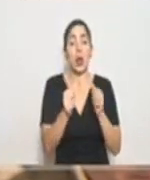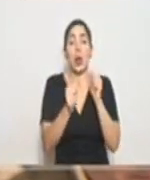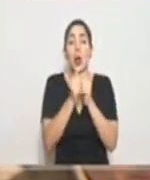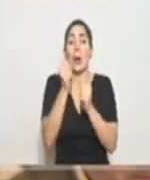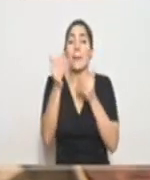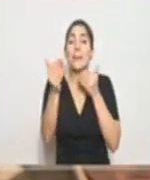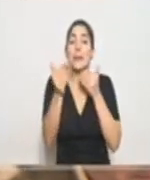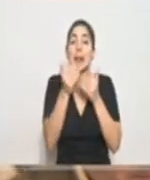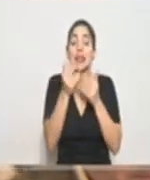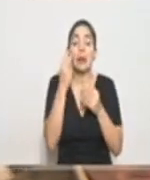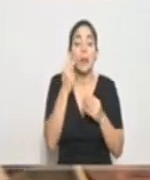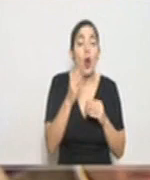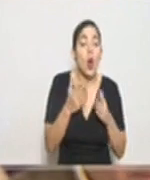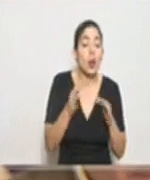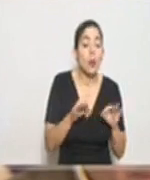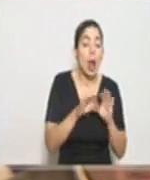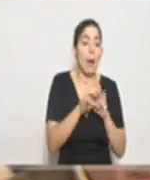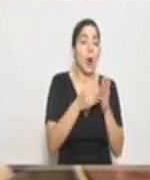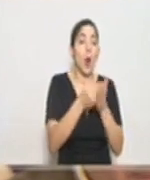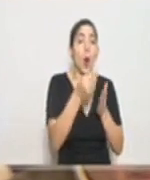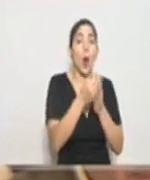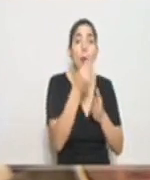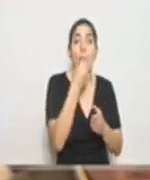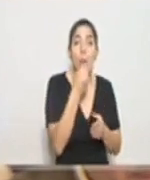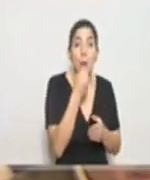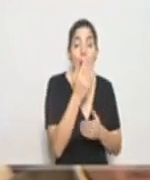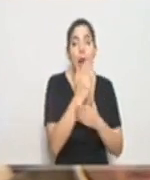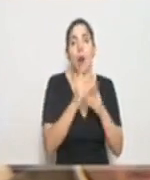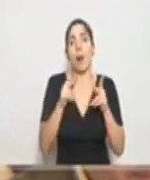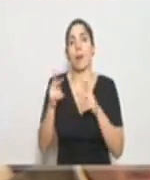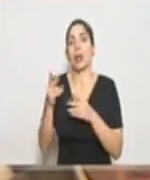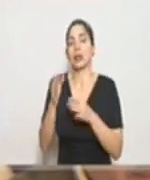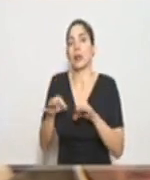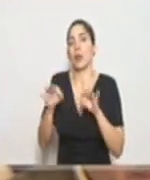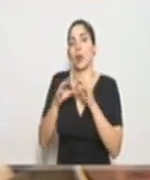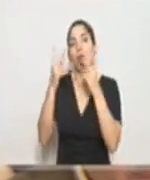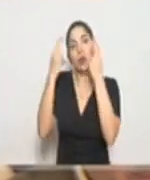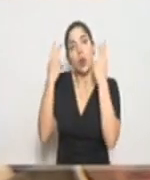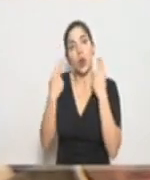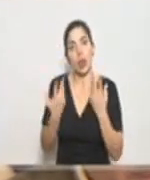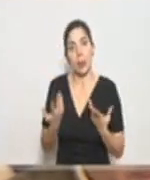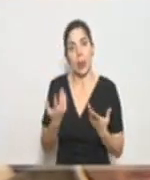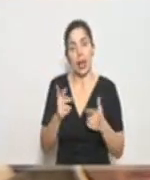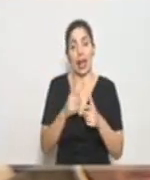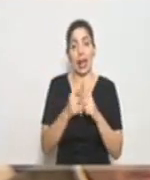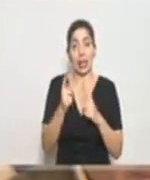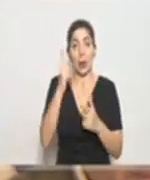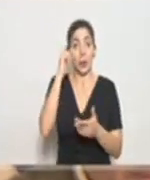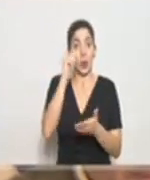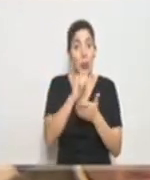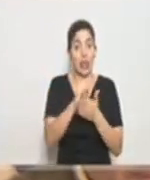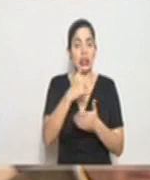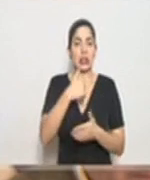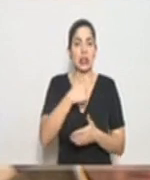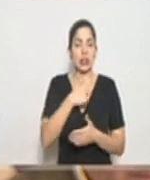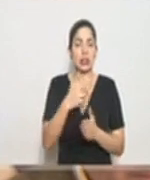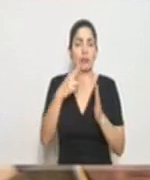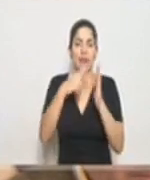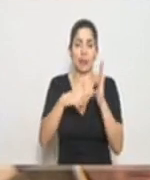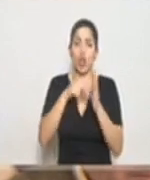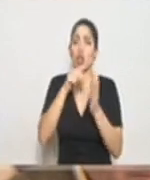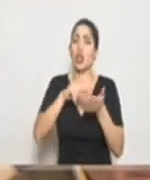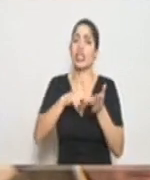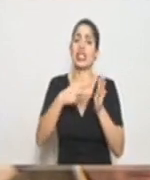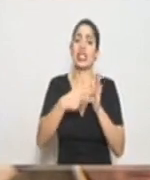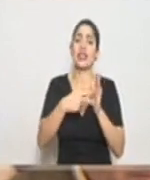posiblemente a lo esencial que es ir a comprar abarrotes sea para algunas personas poder cortarse el pelo y en eso yo por eso insisto no se trata